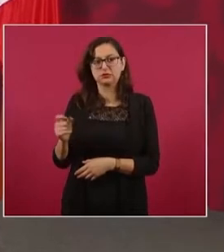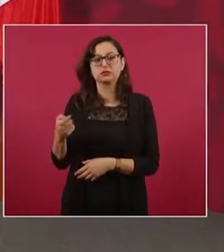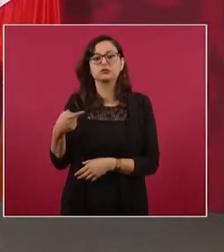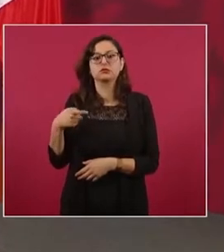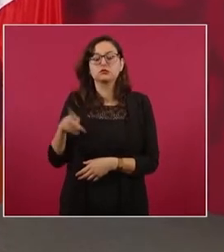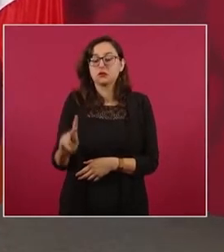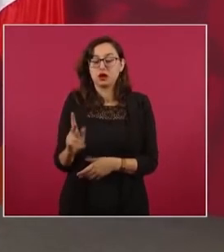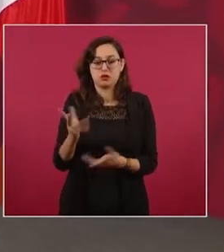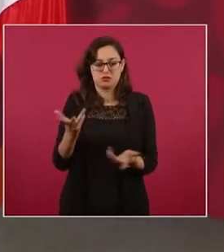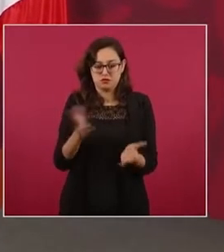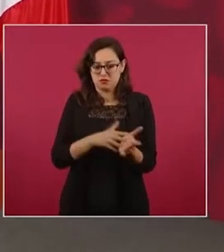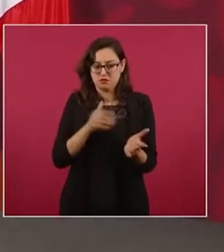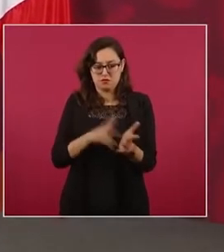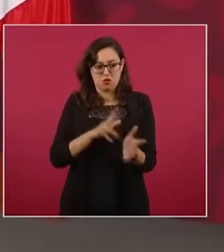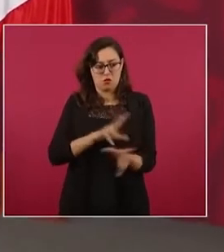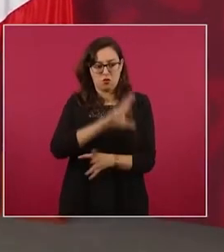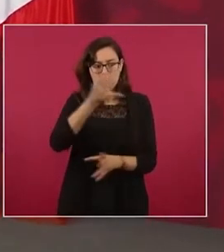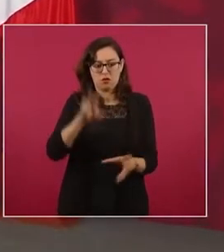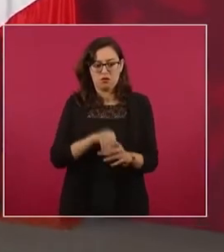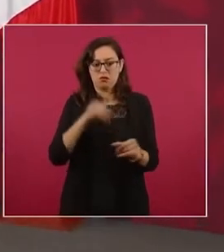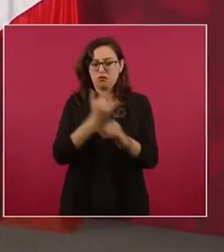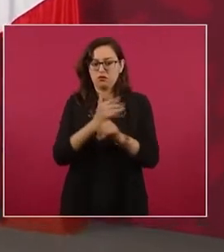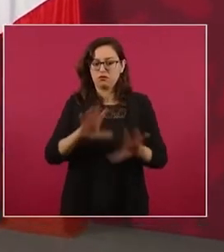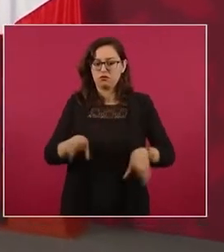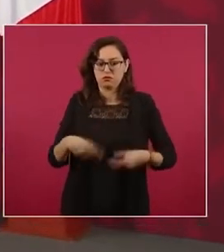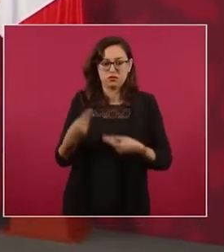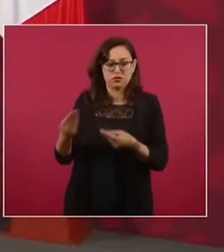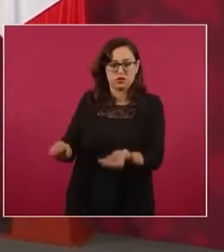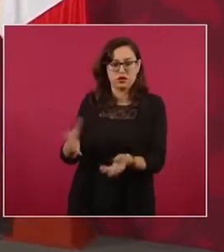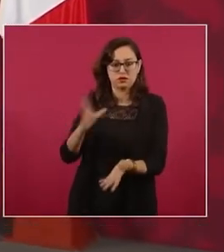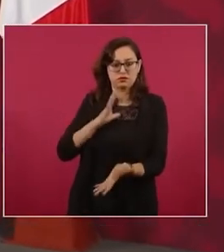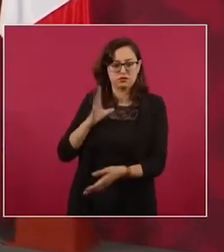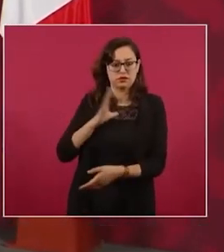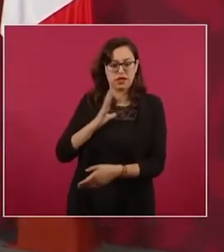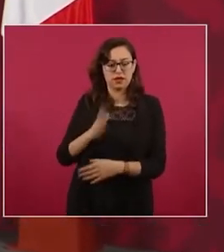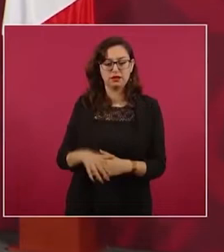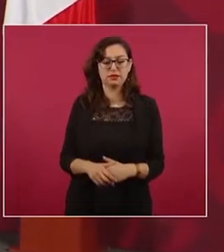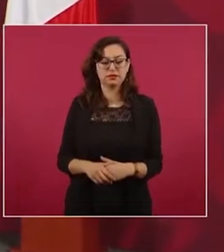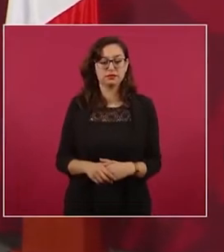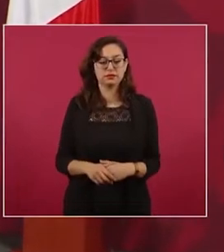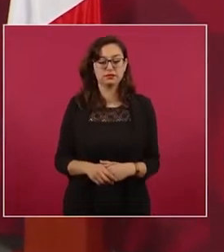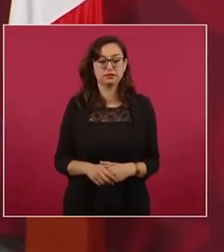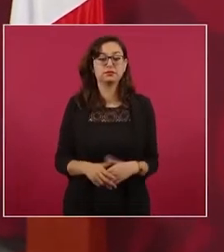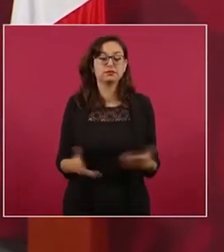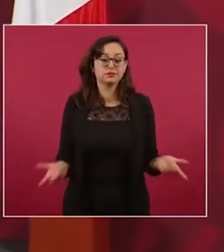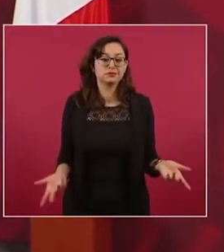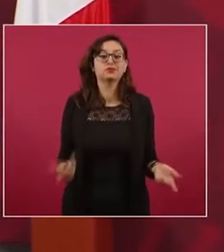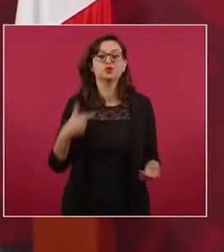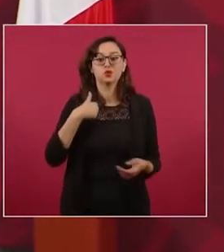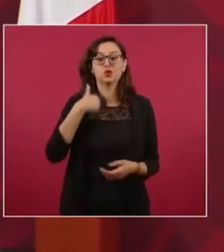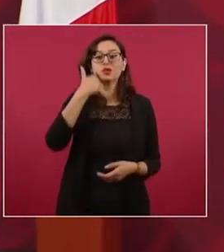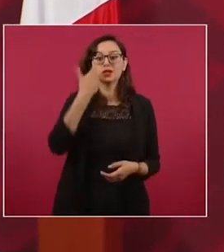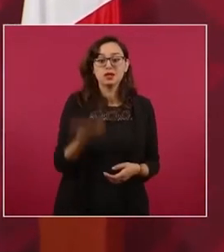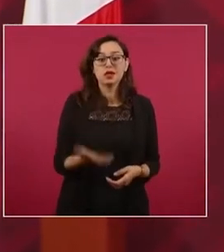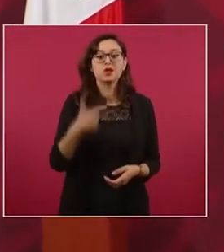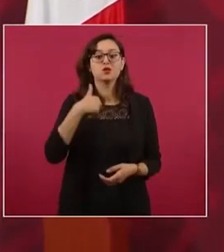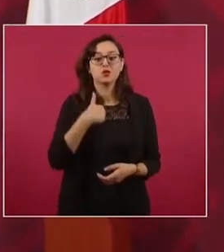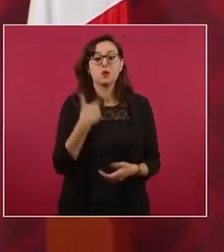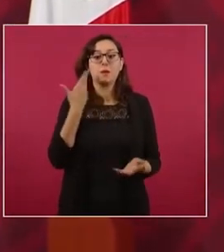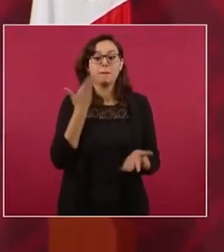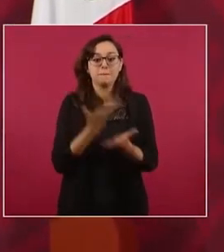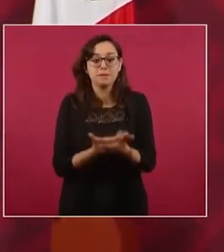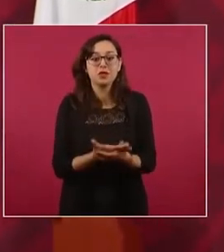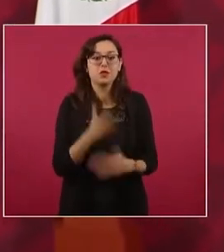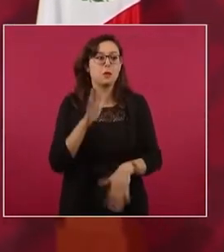entregamos todo todo todo todo todo si eso es lo que estoy pidiendo que haya